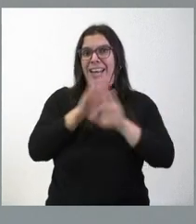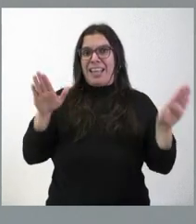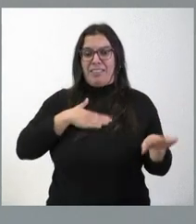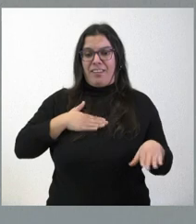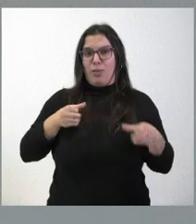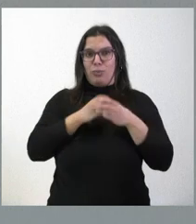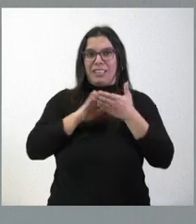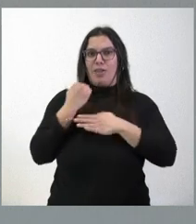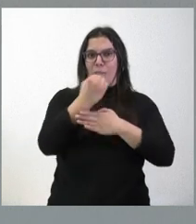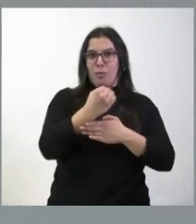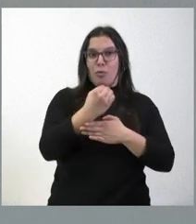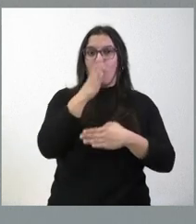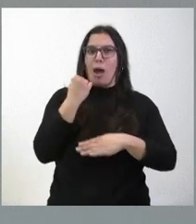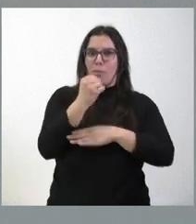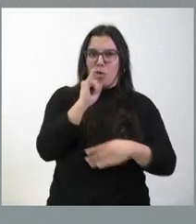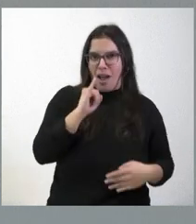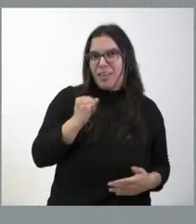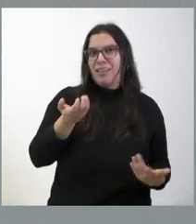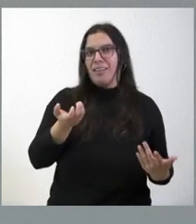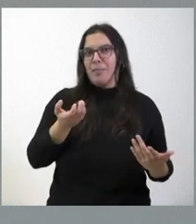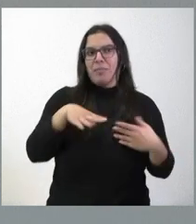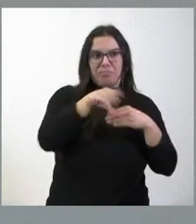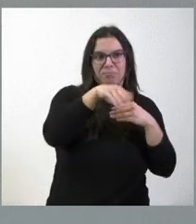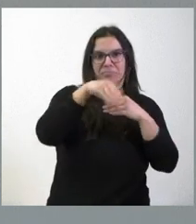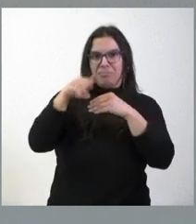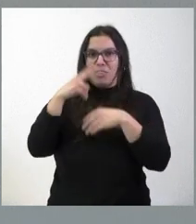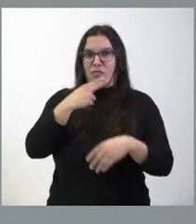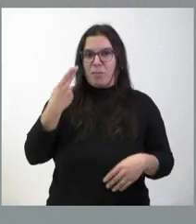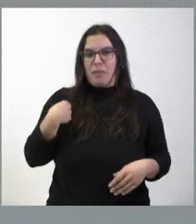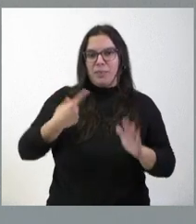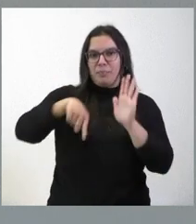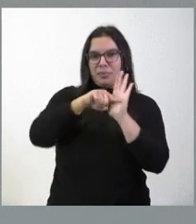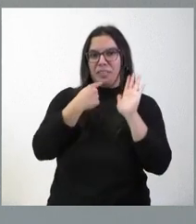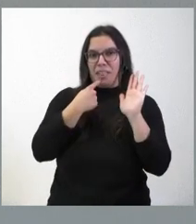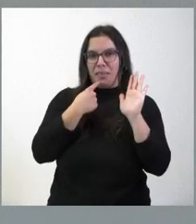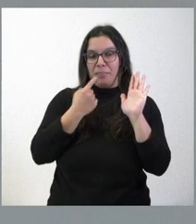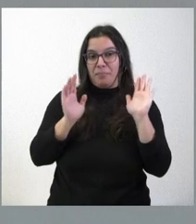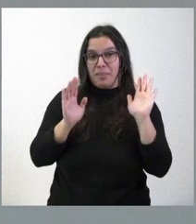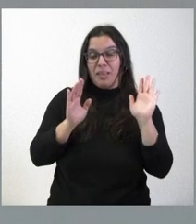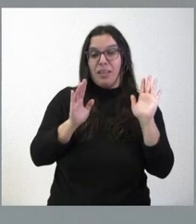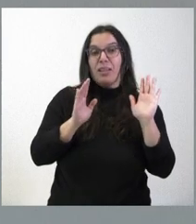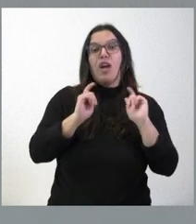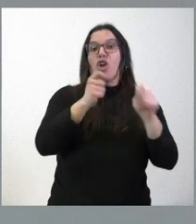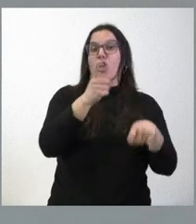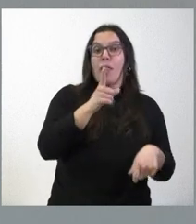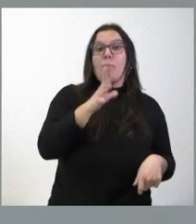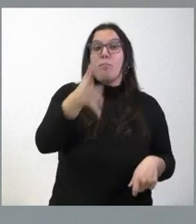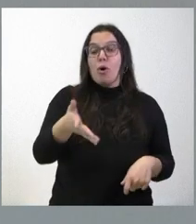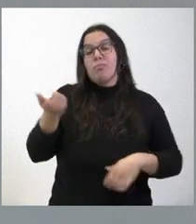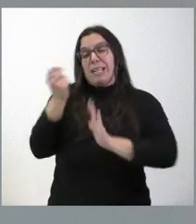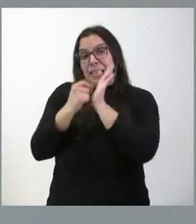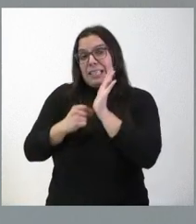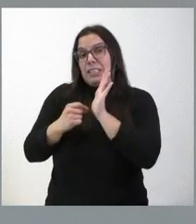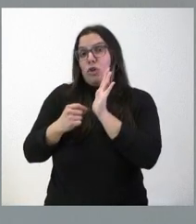de la Junta de Castilla y León, que existe, que ha sido confirmado y que figura en el boletín oficial. Las causas son que se han puesto unos requisitos